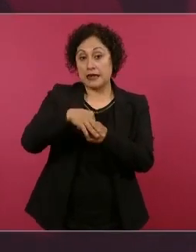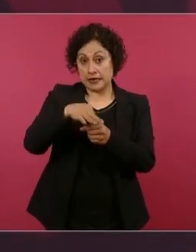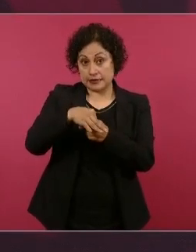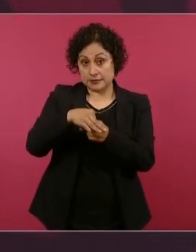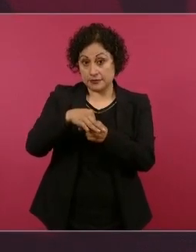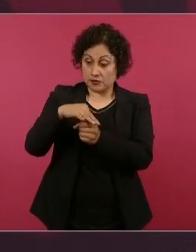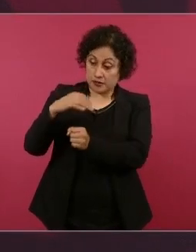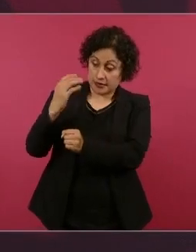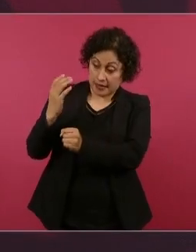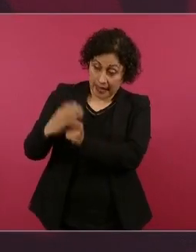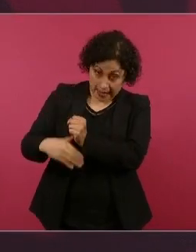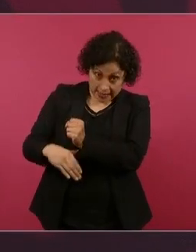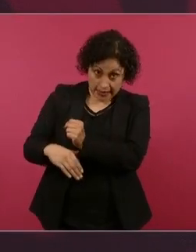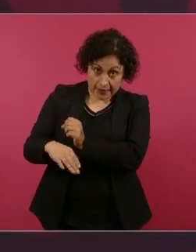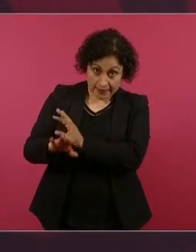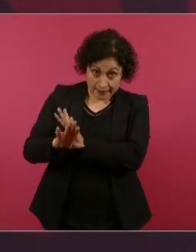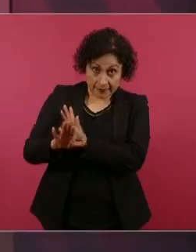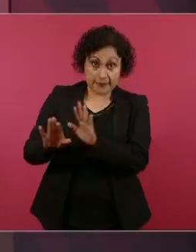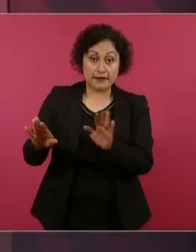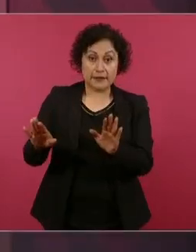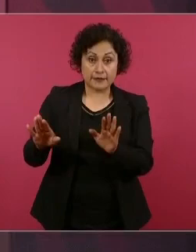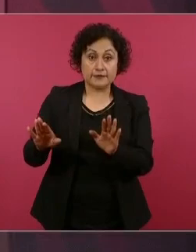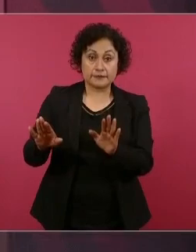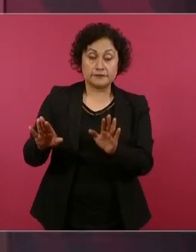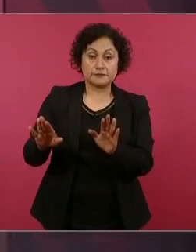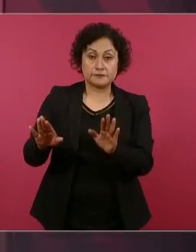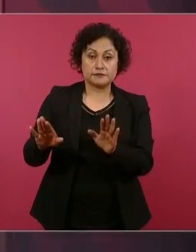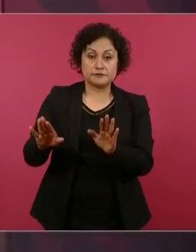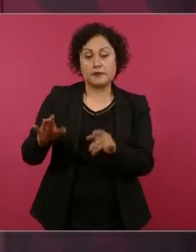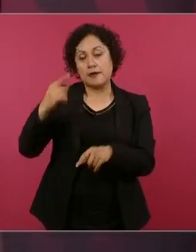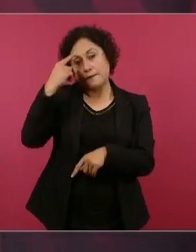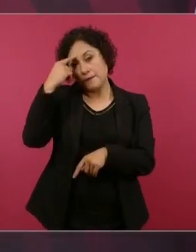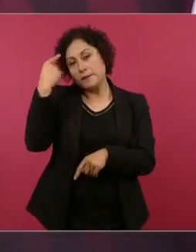no haya manipulaciones,